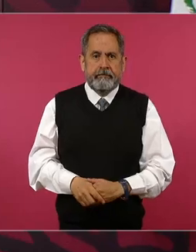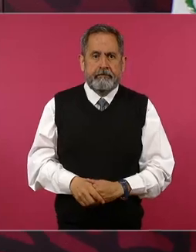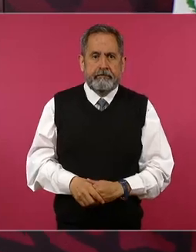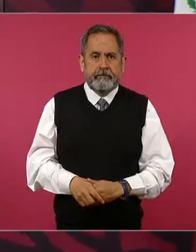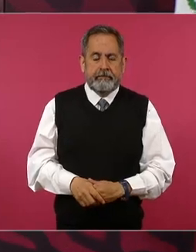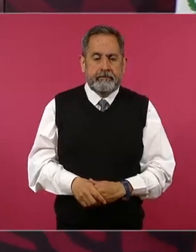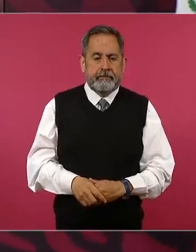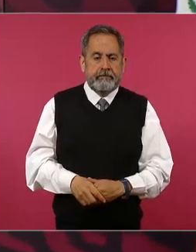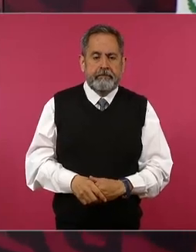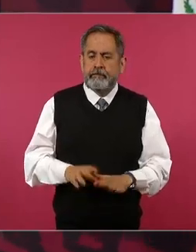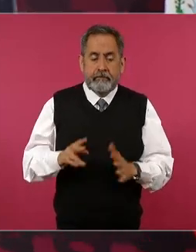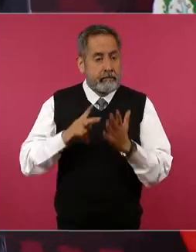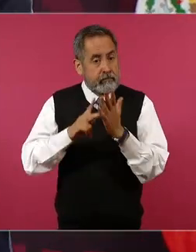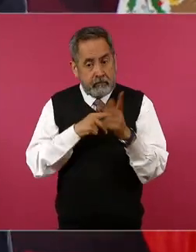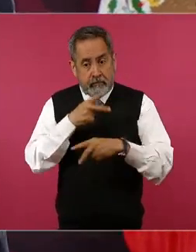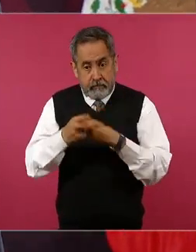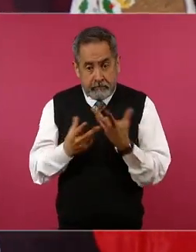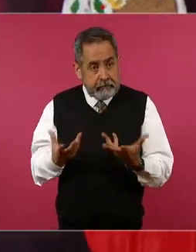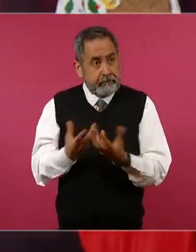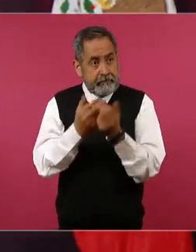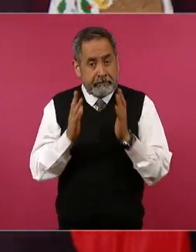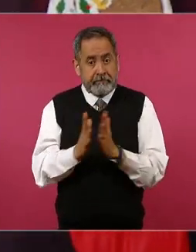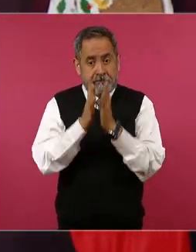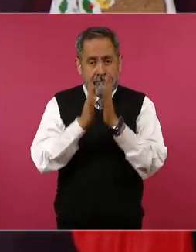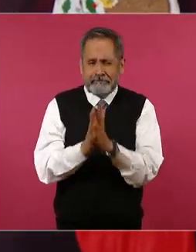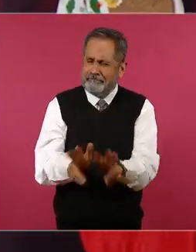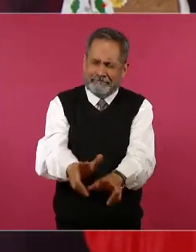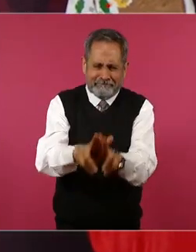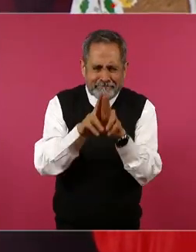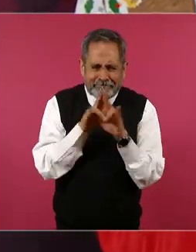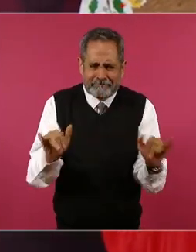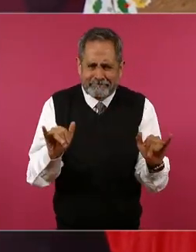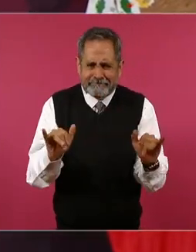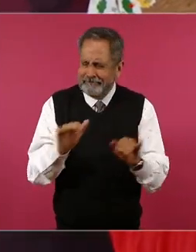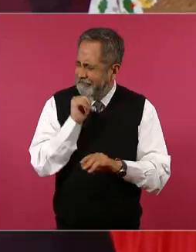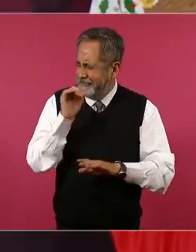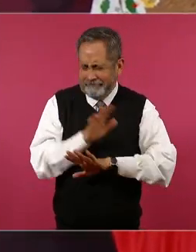no vuelvo a participar en nada